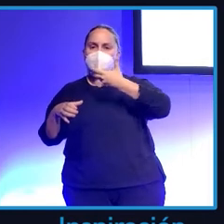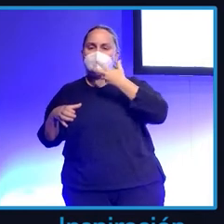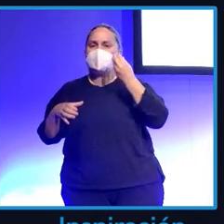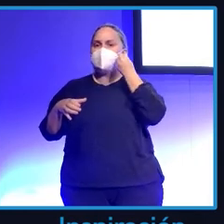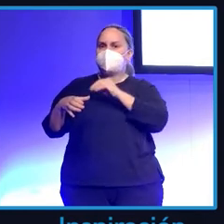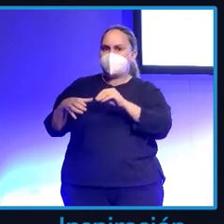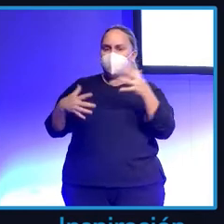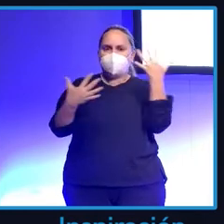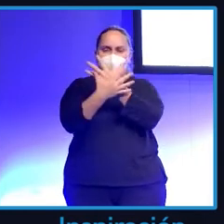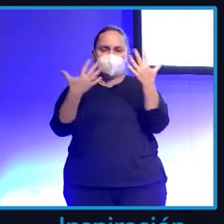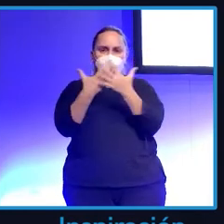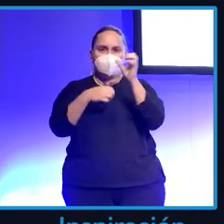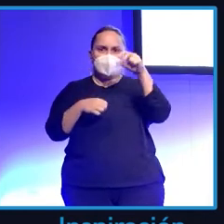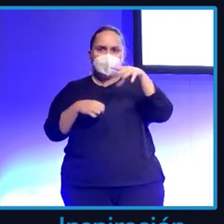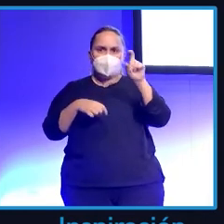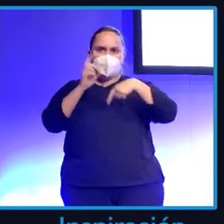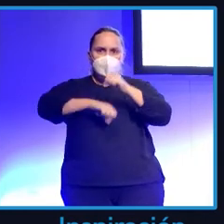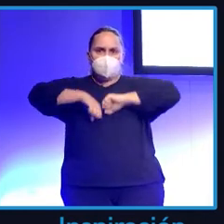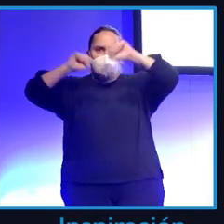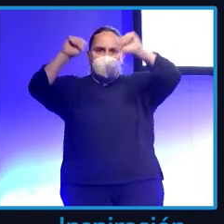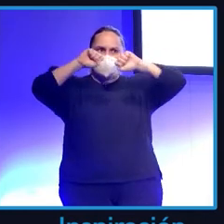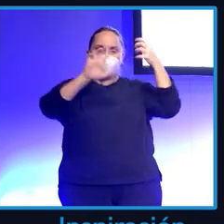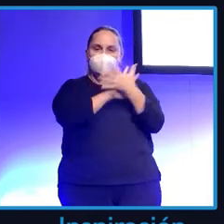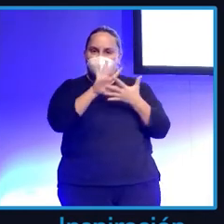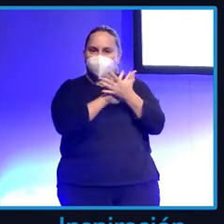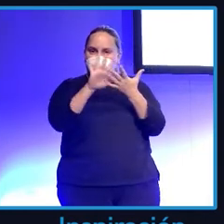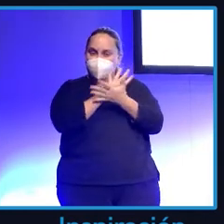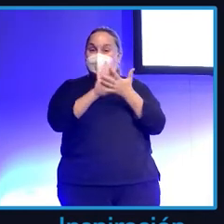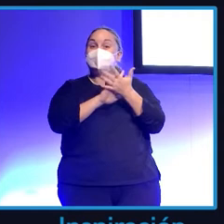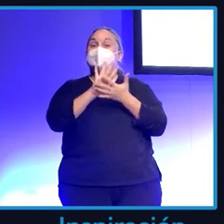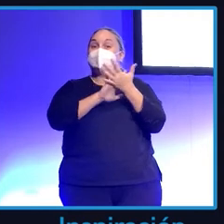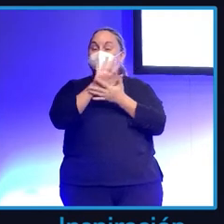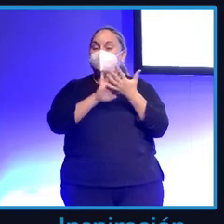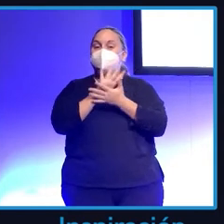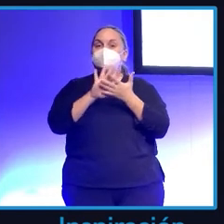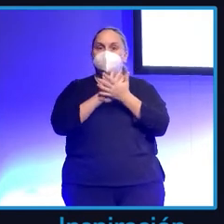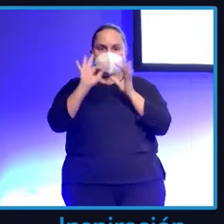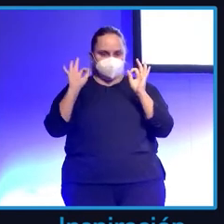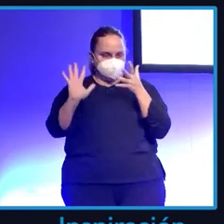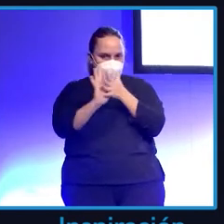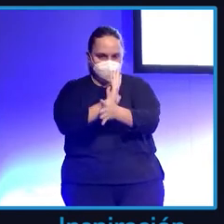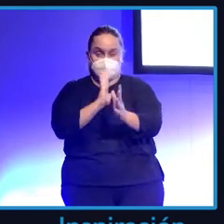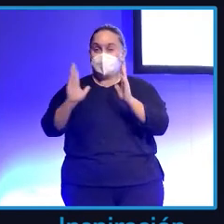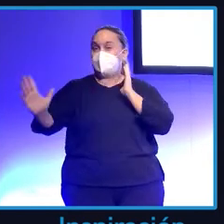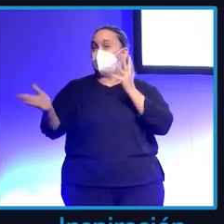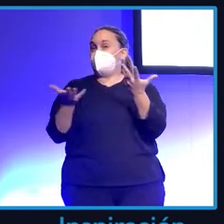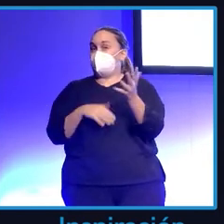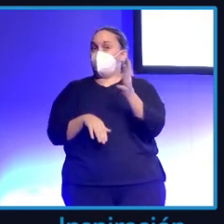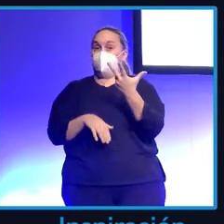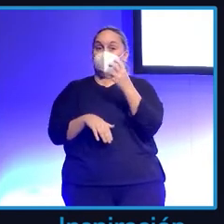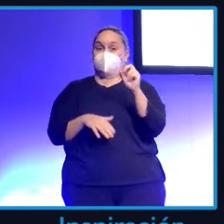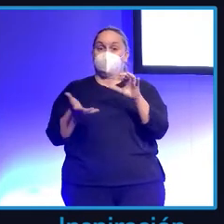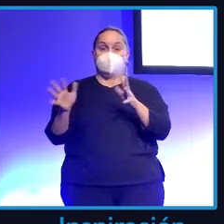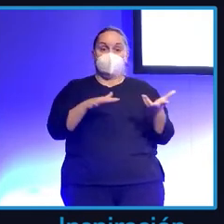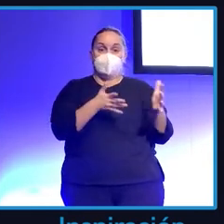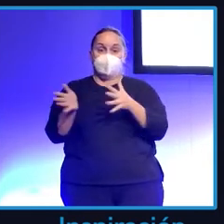luego la gente le explotaban las cosas. Bueno, pues eso lo hicimos el viernes siguiente de cerrar el estado. O sea, el día 20 de marzo